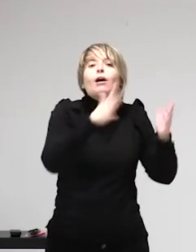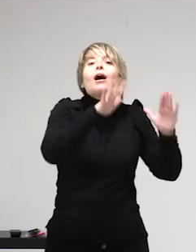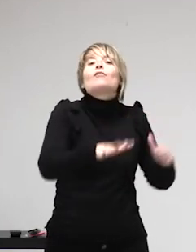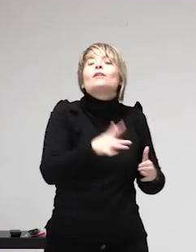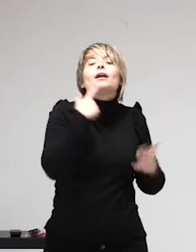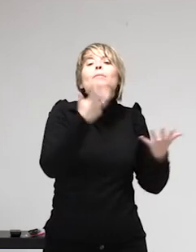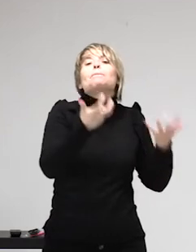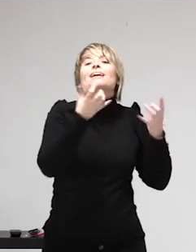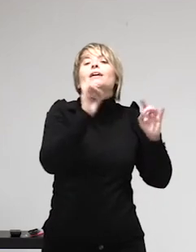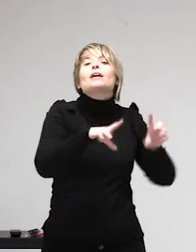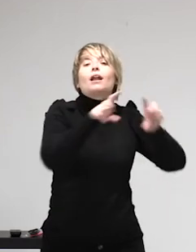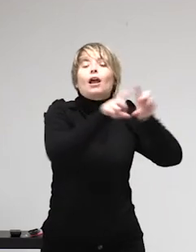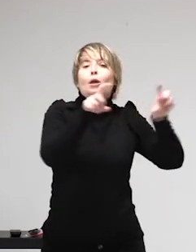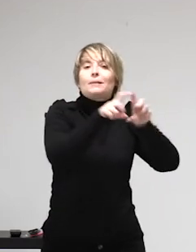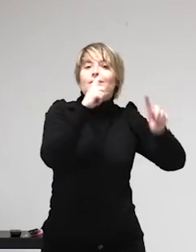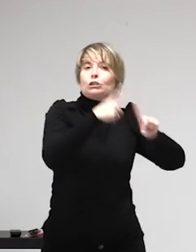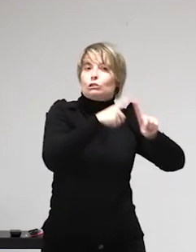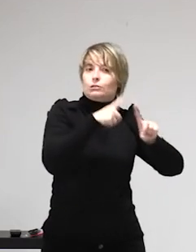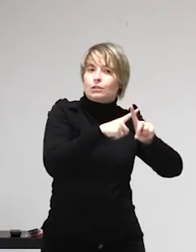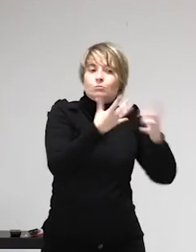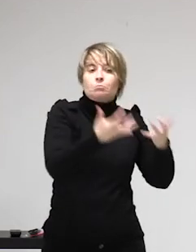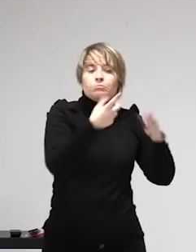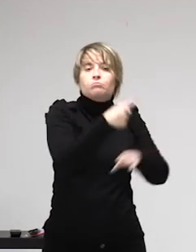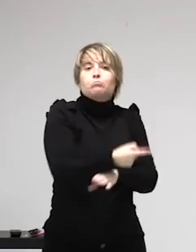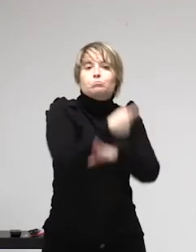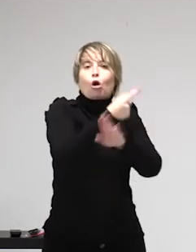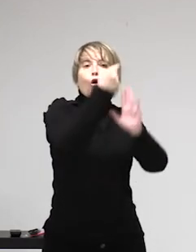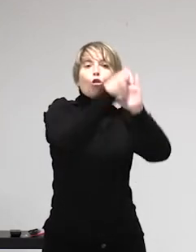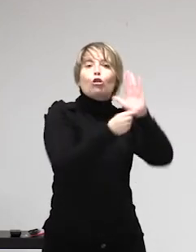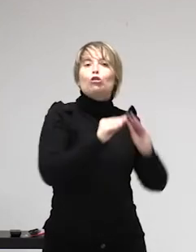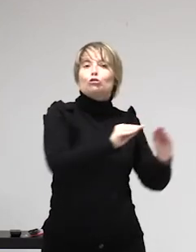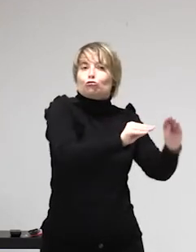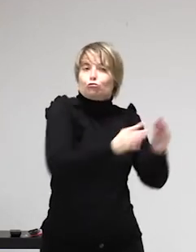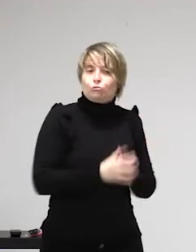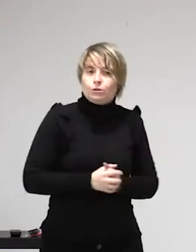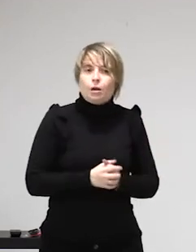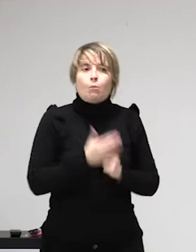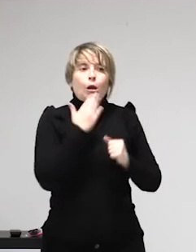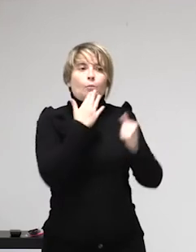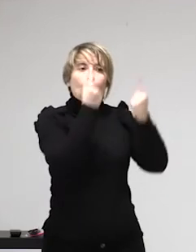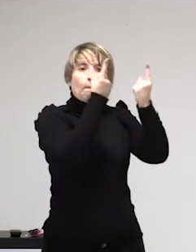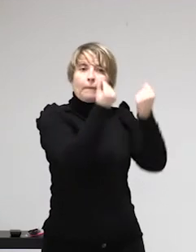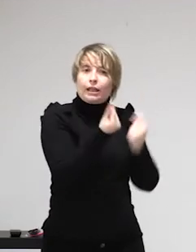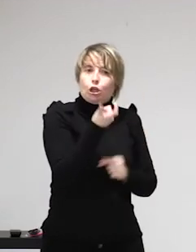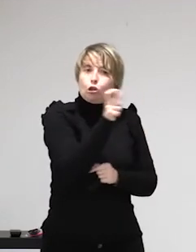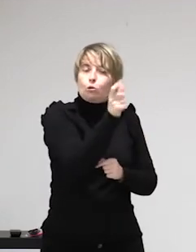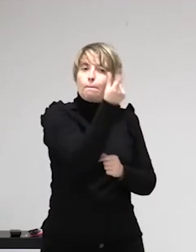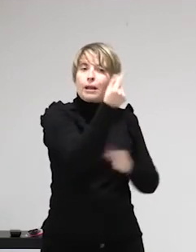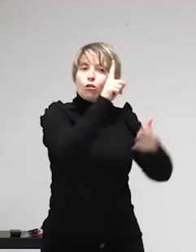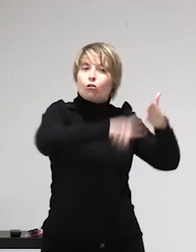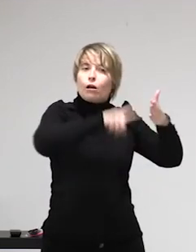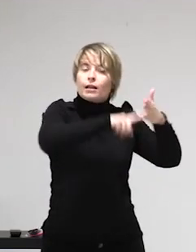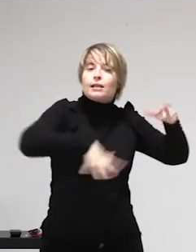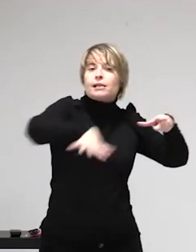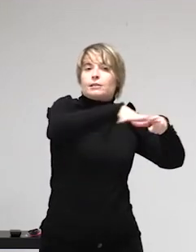con la intención en teoría de proteger a las mujeres que ofrecen servicios sexuales. Luego, a la hora